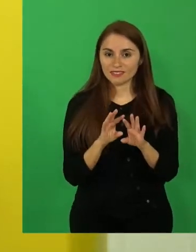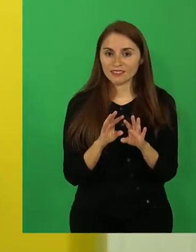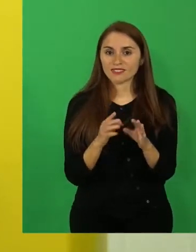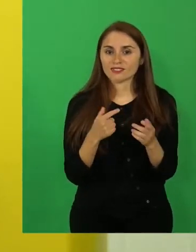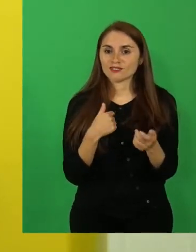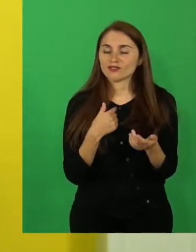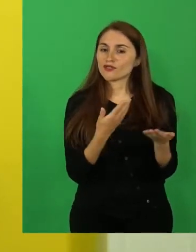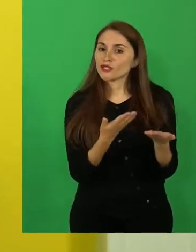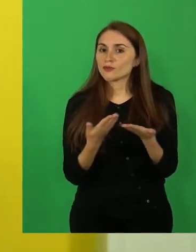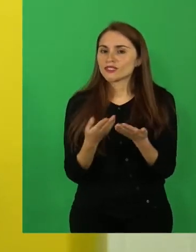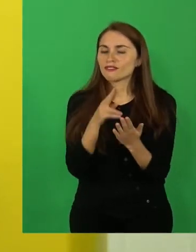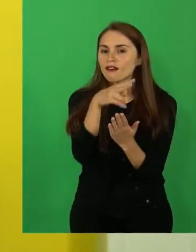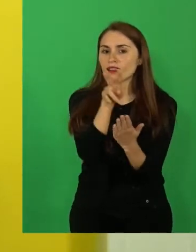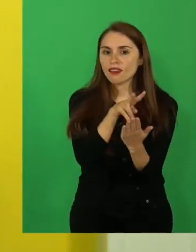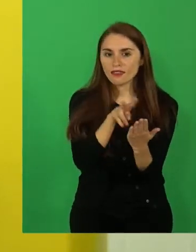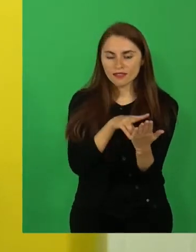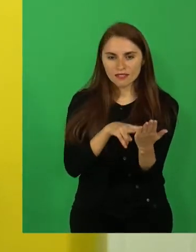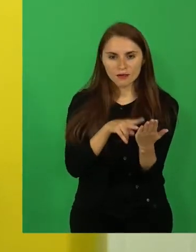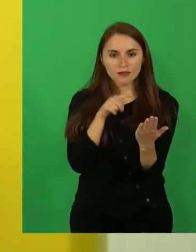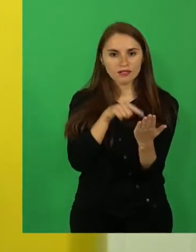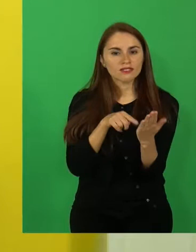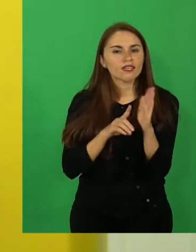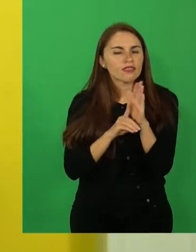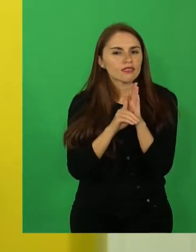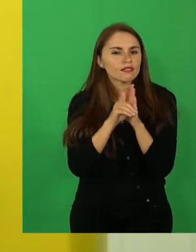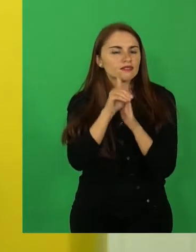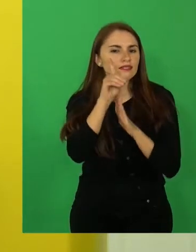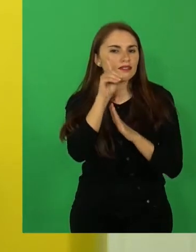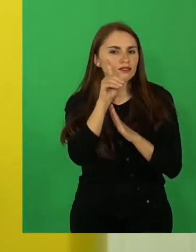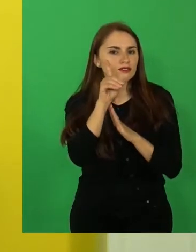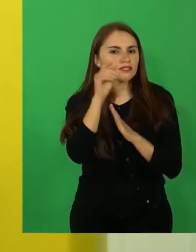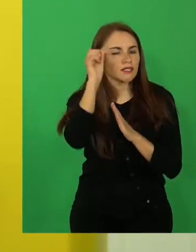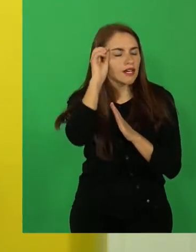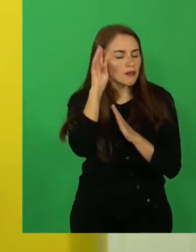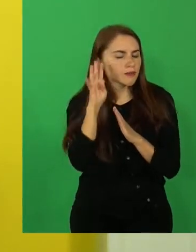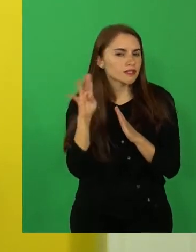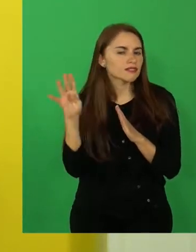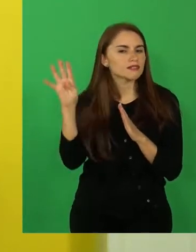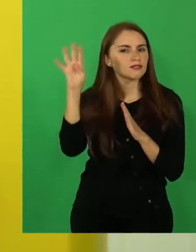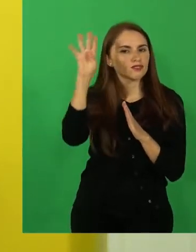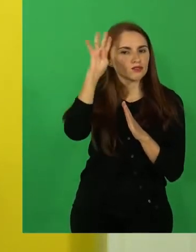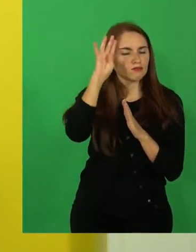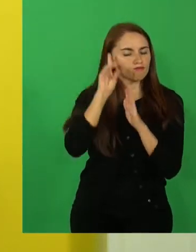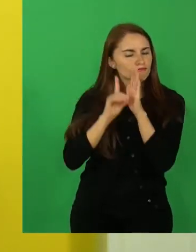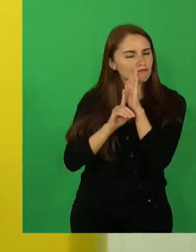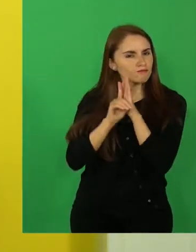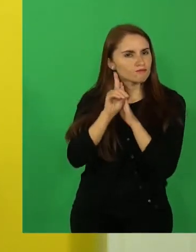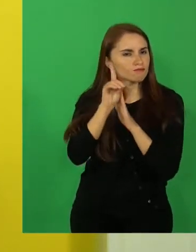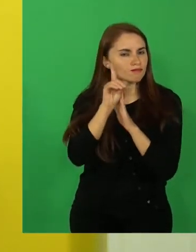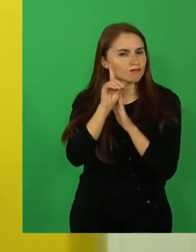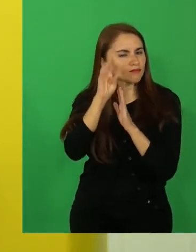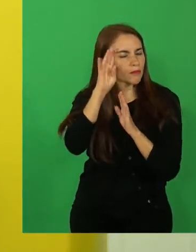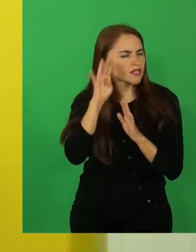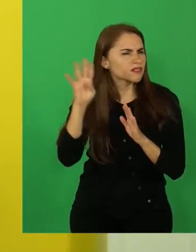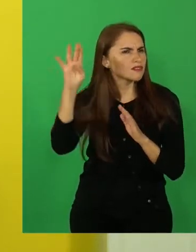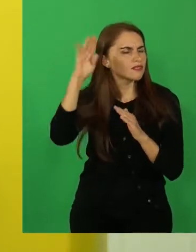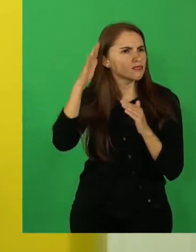los invité a leer, para desarrollar nuestra imaginación, que es infinita.